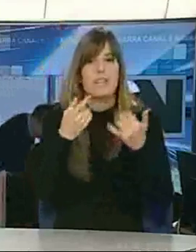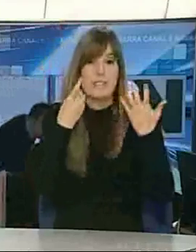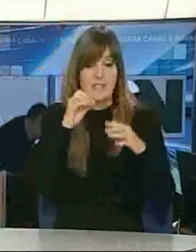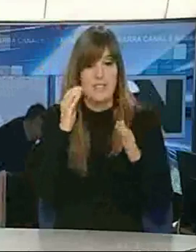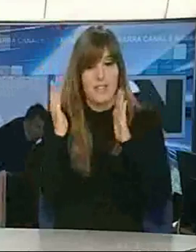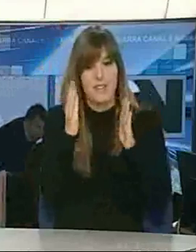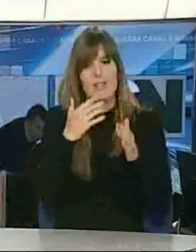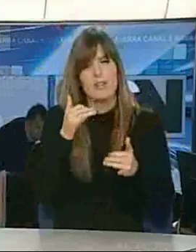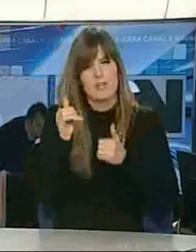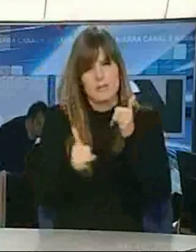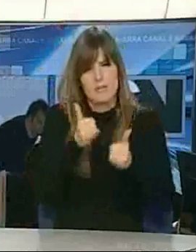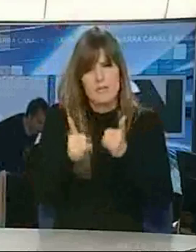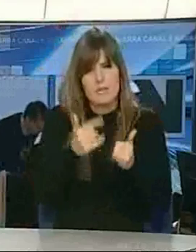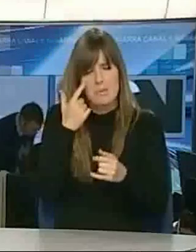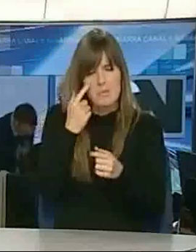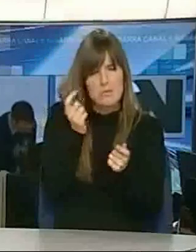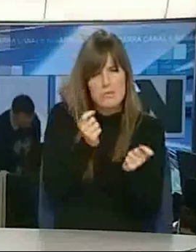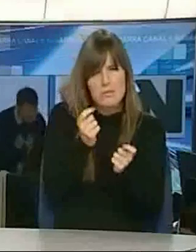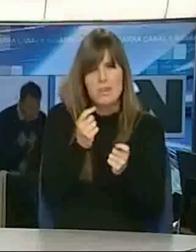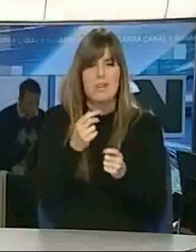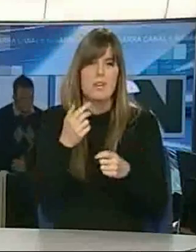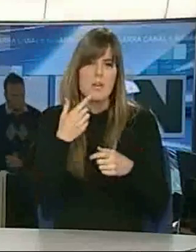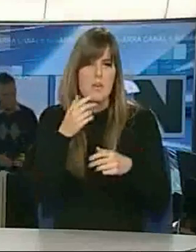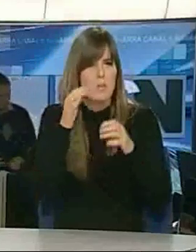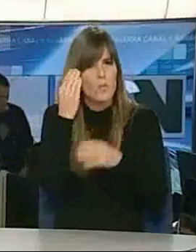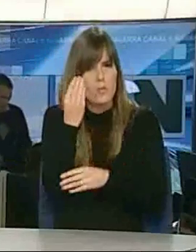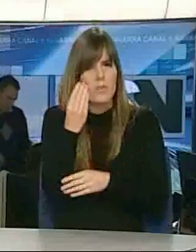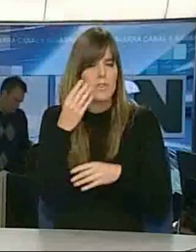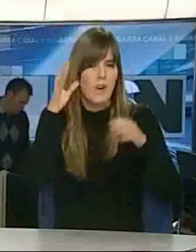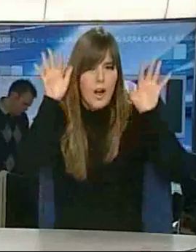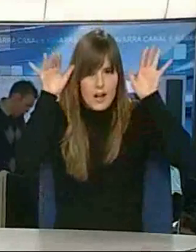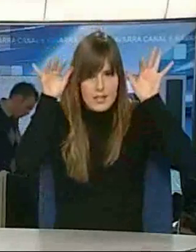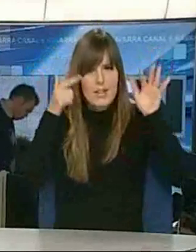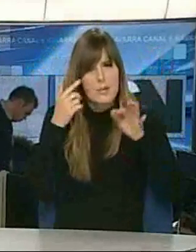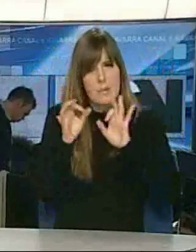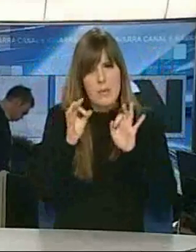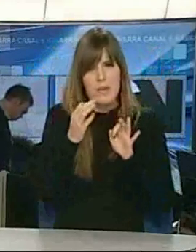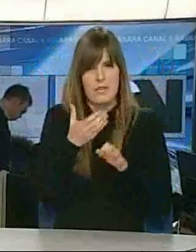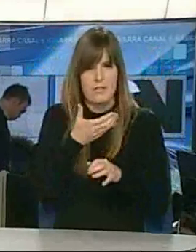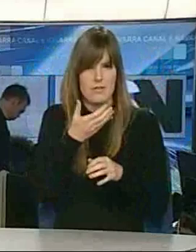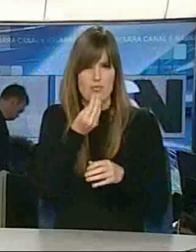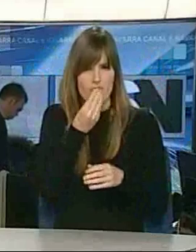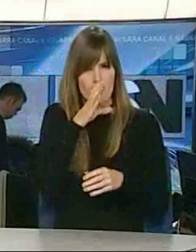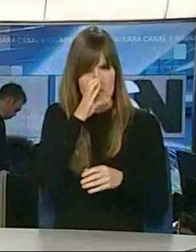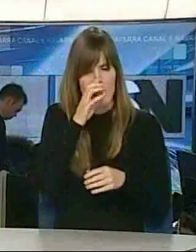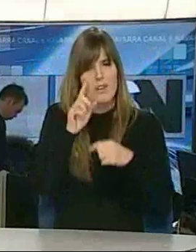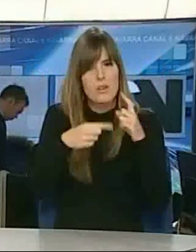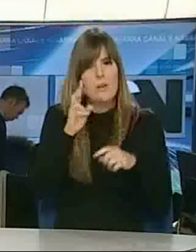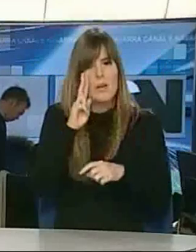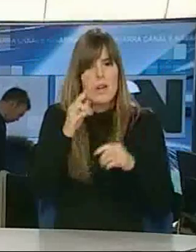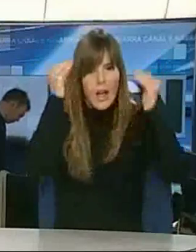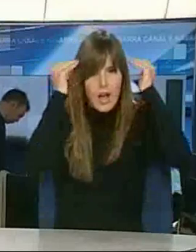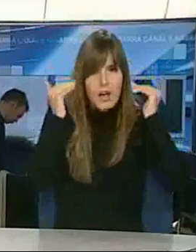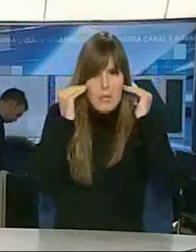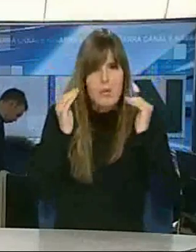no perdían detalle de las carreras y Astérix y Obelis calentaban y disfrutaban del cochimillo mientras veían como los egipcios